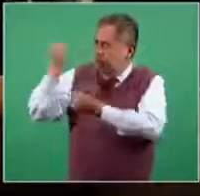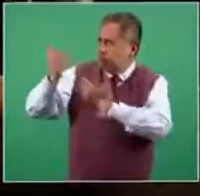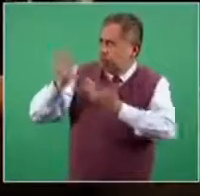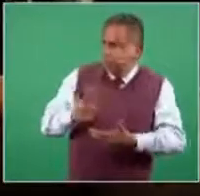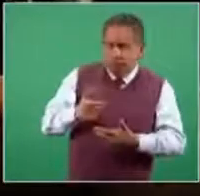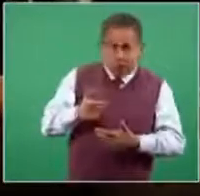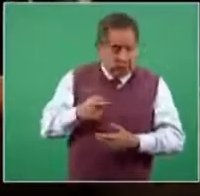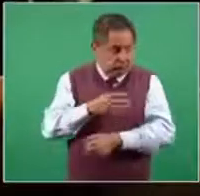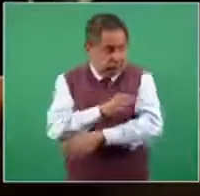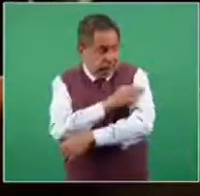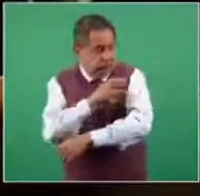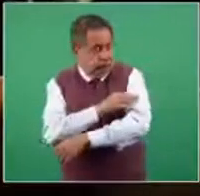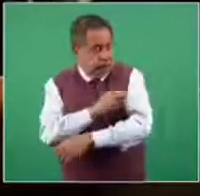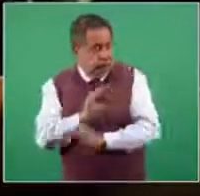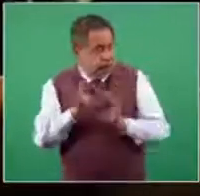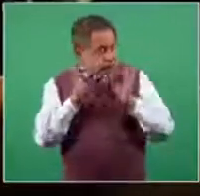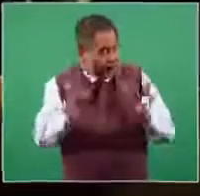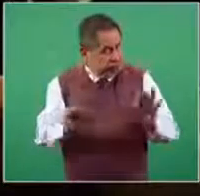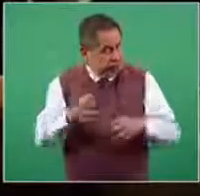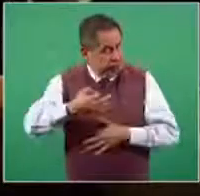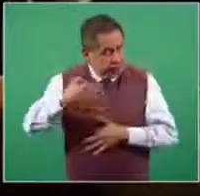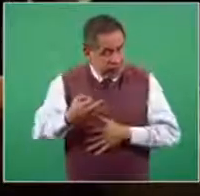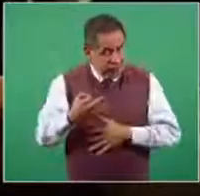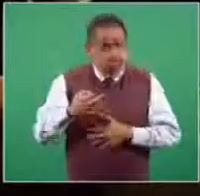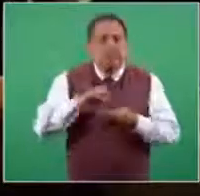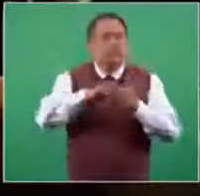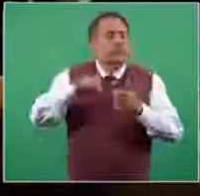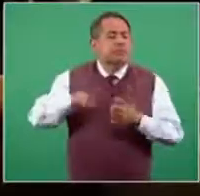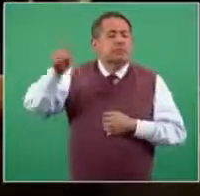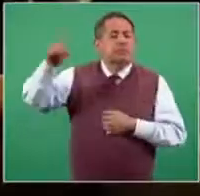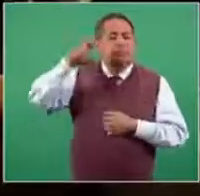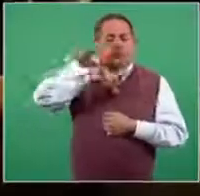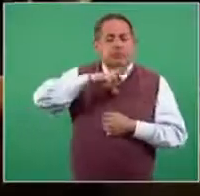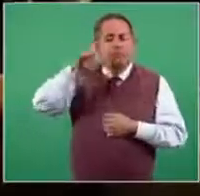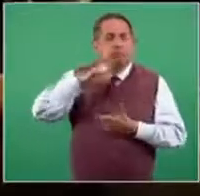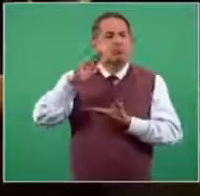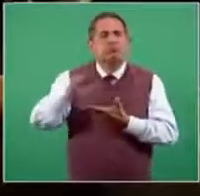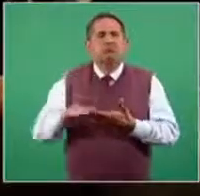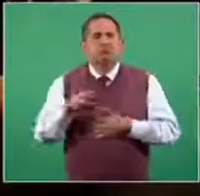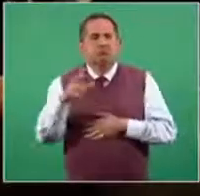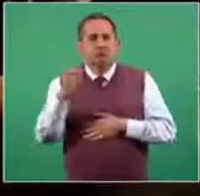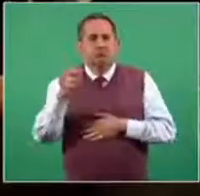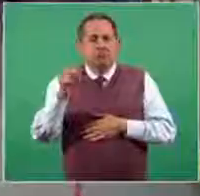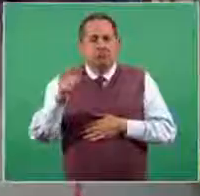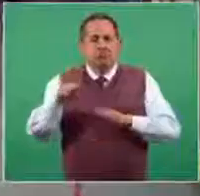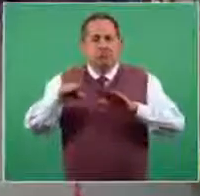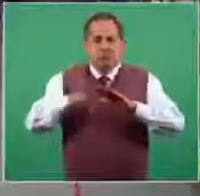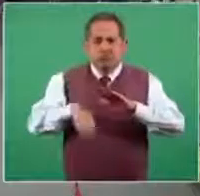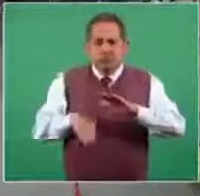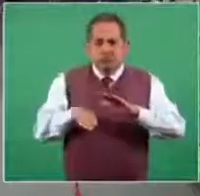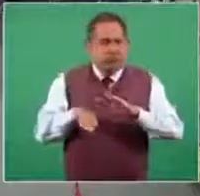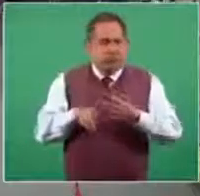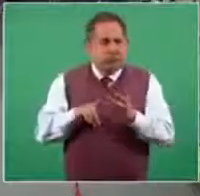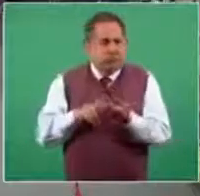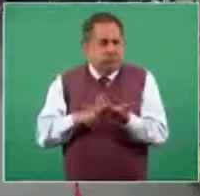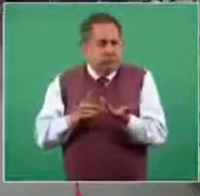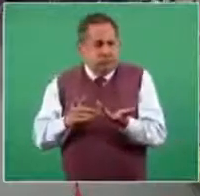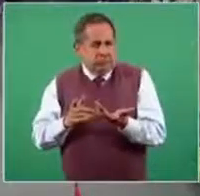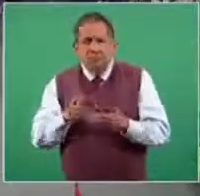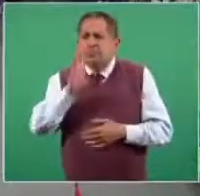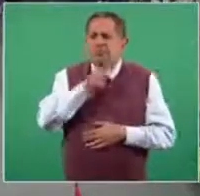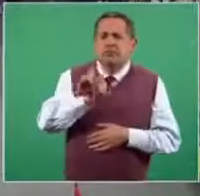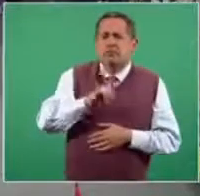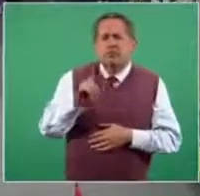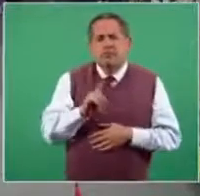indica que en el caso de la rusa la efectividad es menos del 60 por ciento. es que sean menos o sean